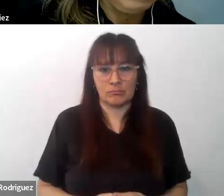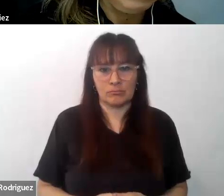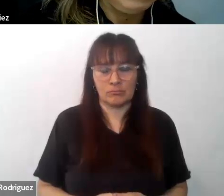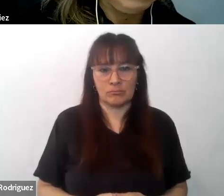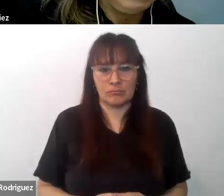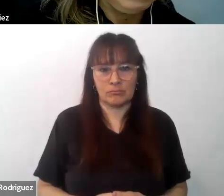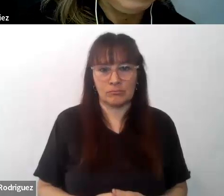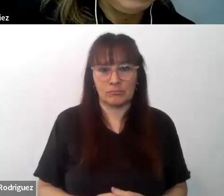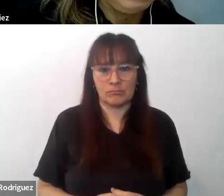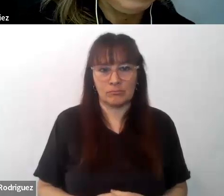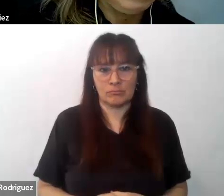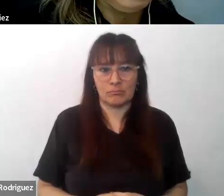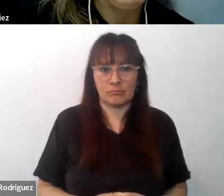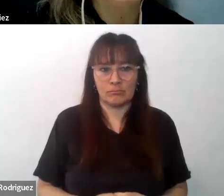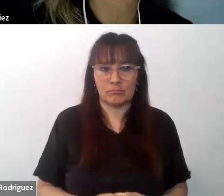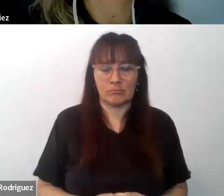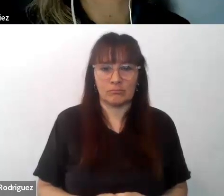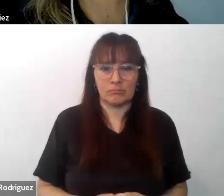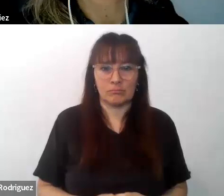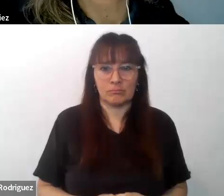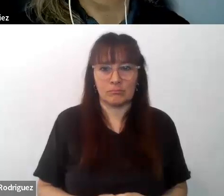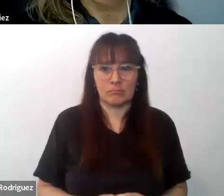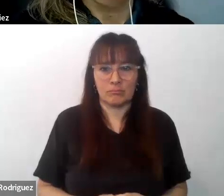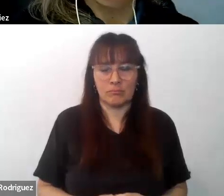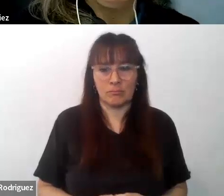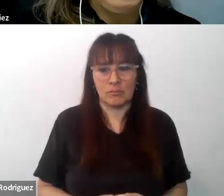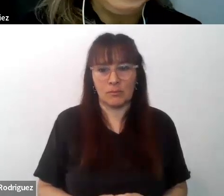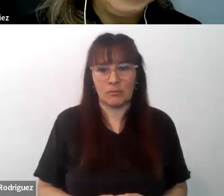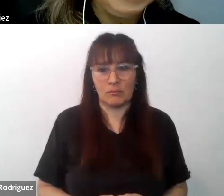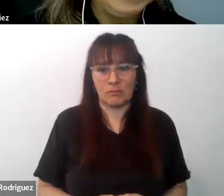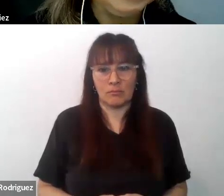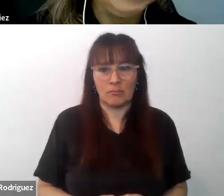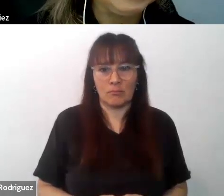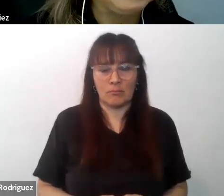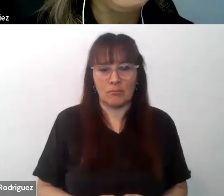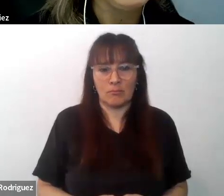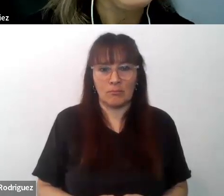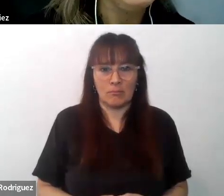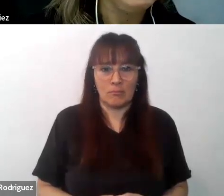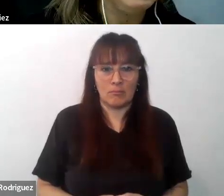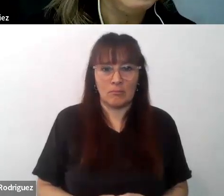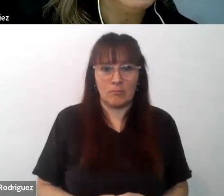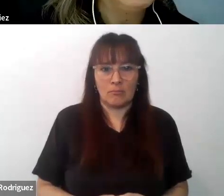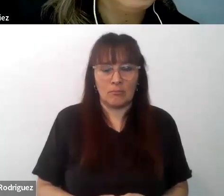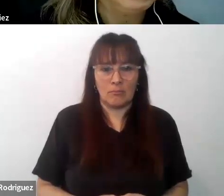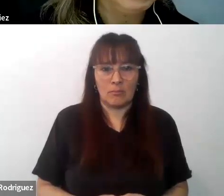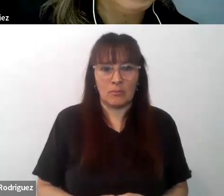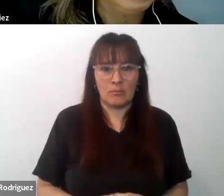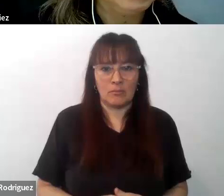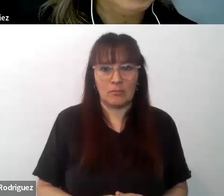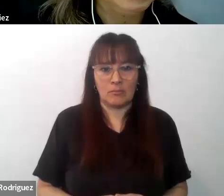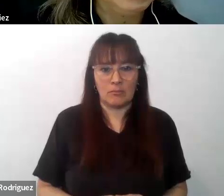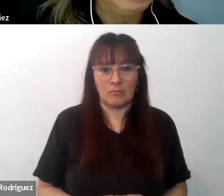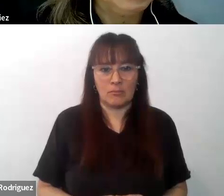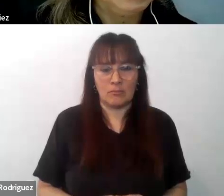responsables, a los organizadores de este encuentro sobre lo intercultural y que nos